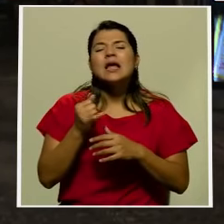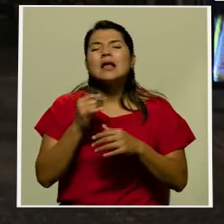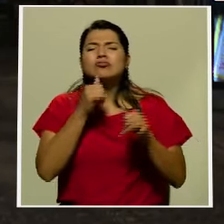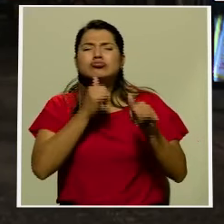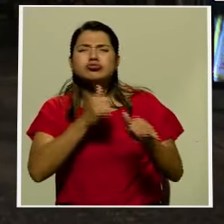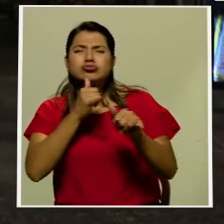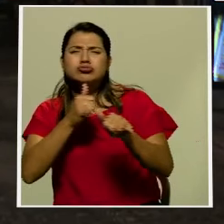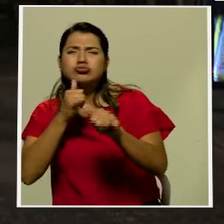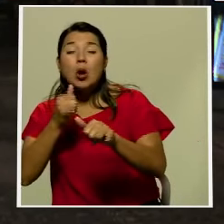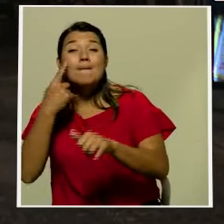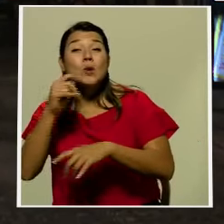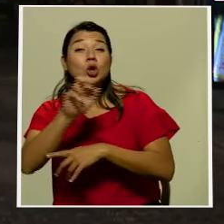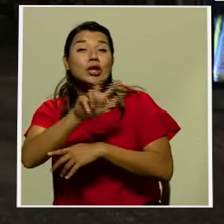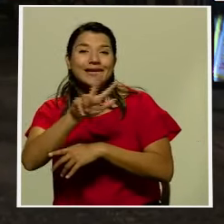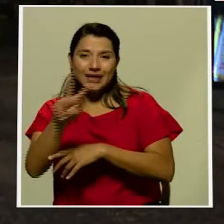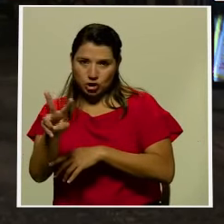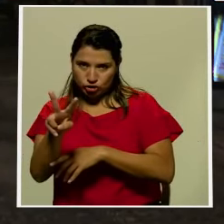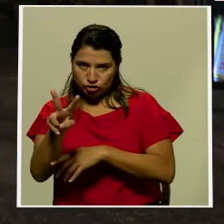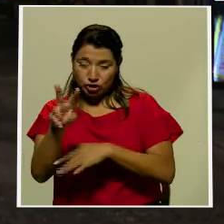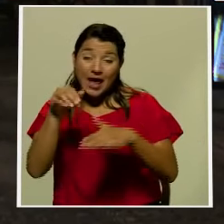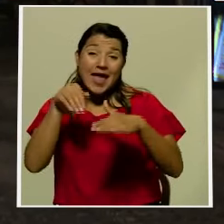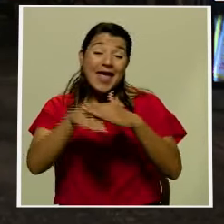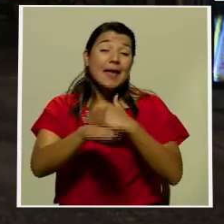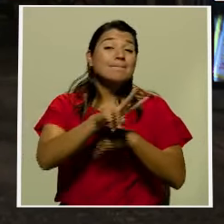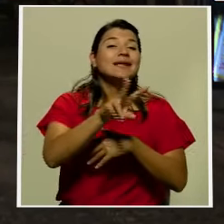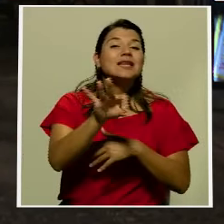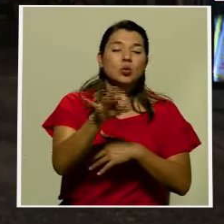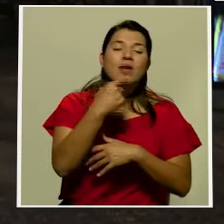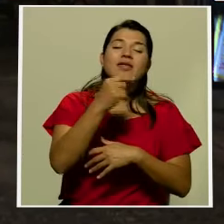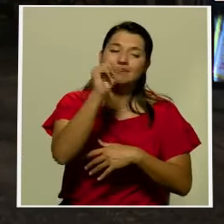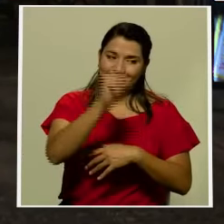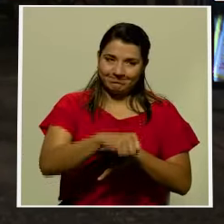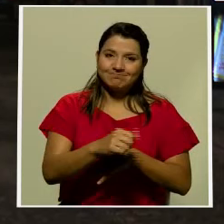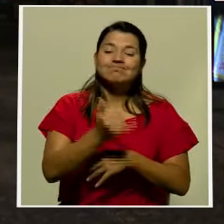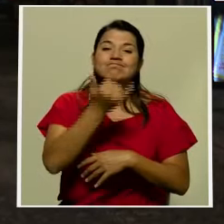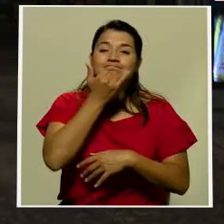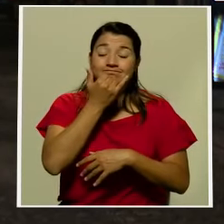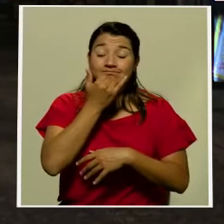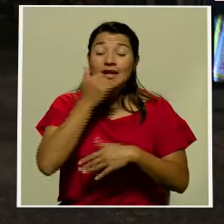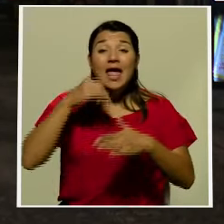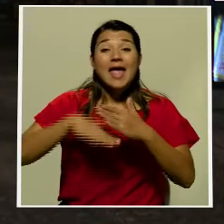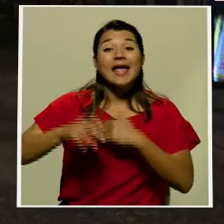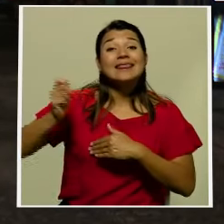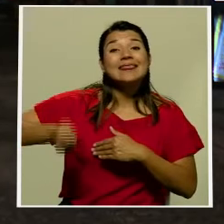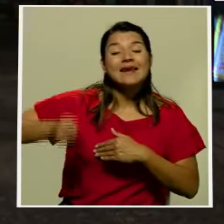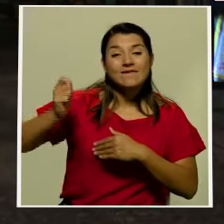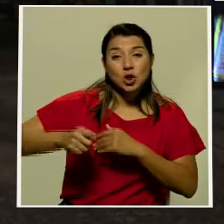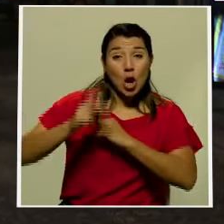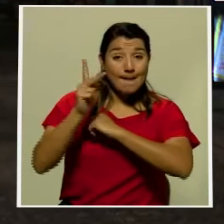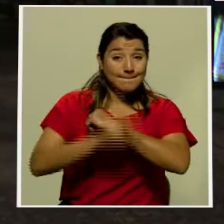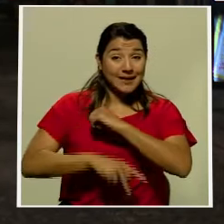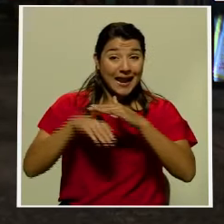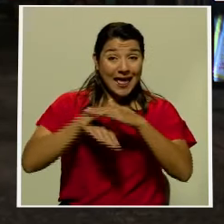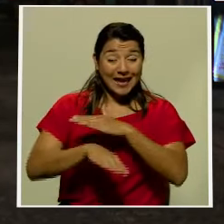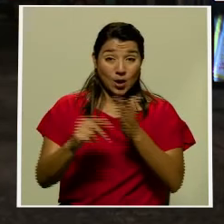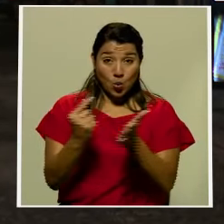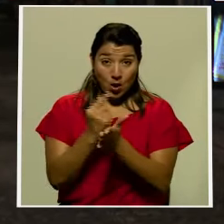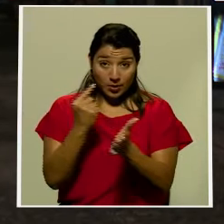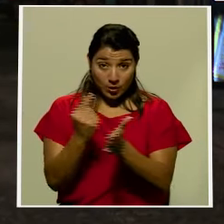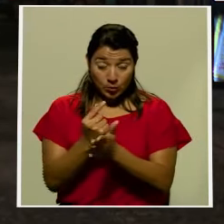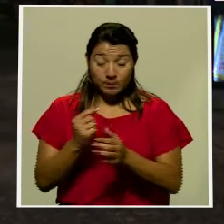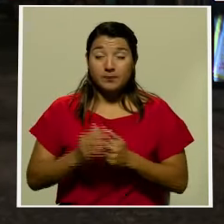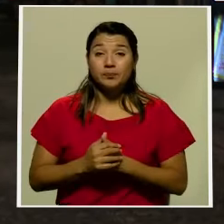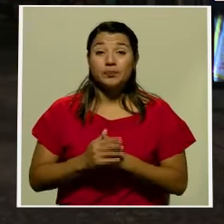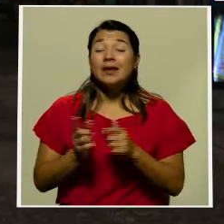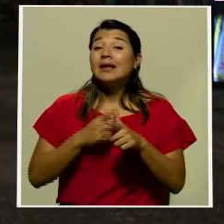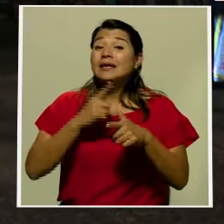acusados y que además fueron sentenciados en ese primer fallo del Tribunal Penal en Goicochea en este caso lo que